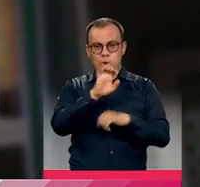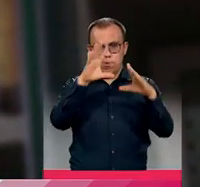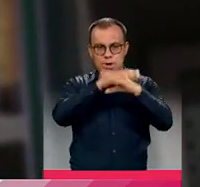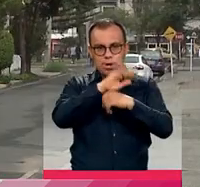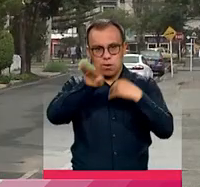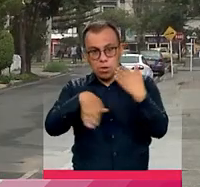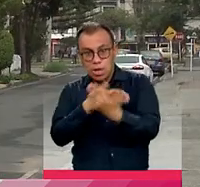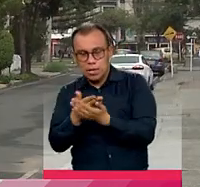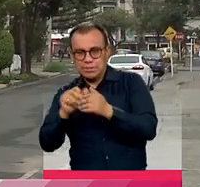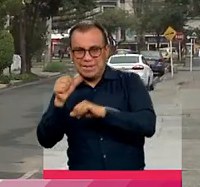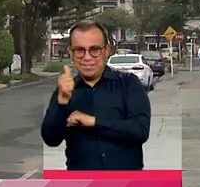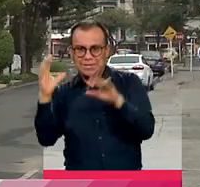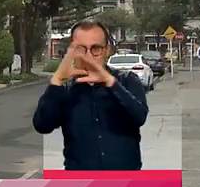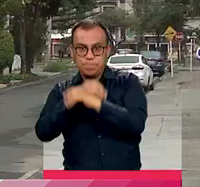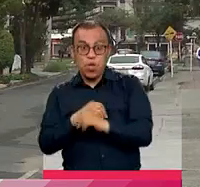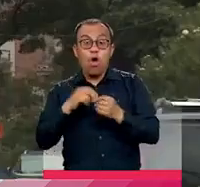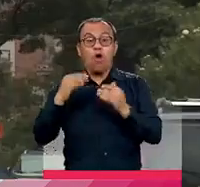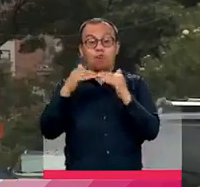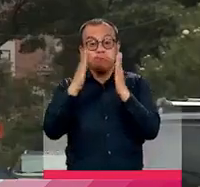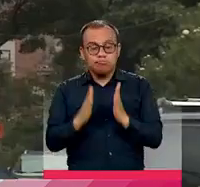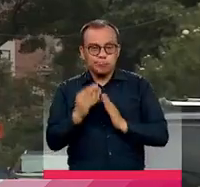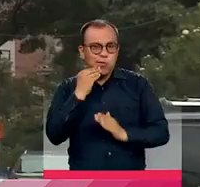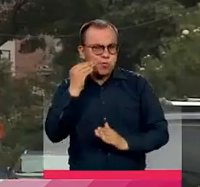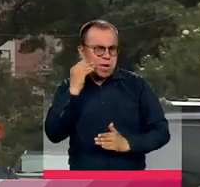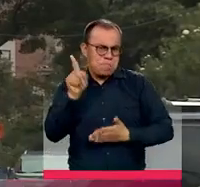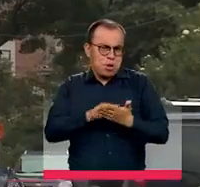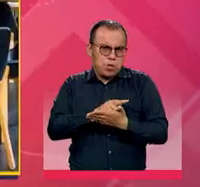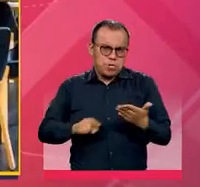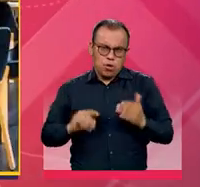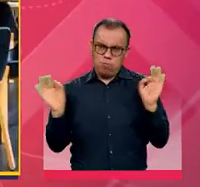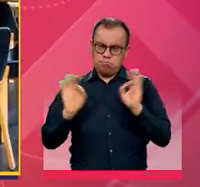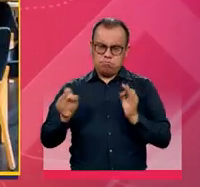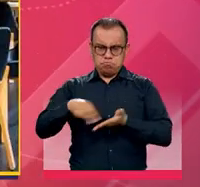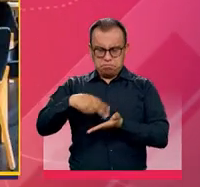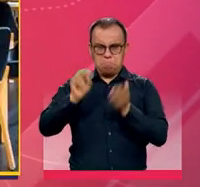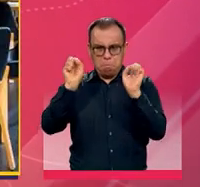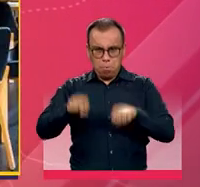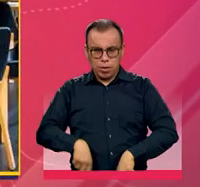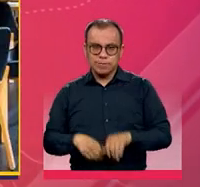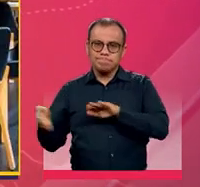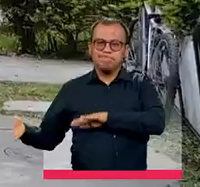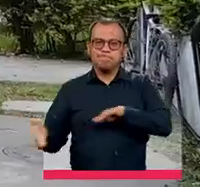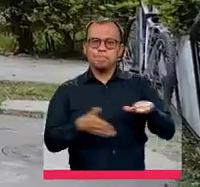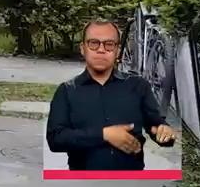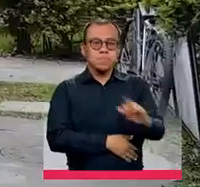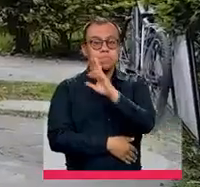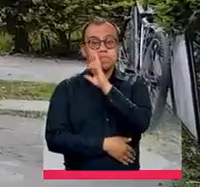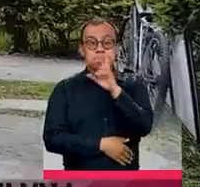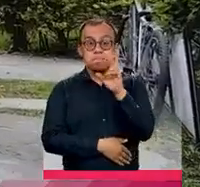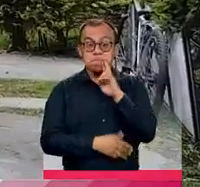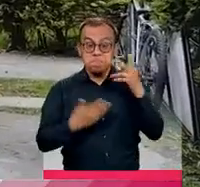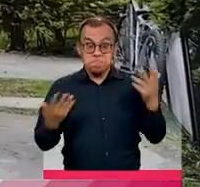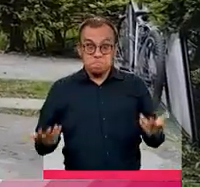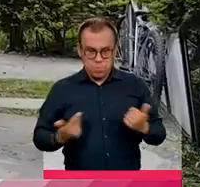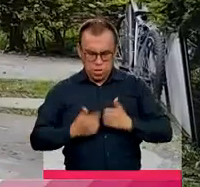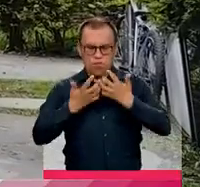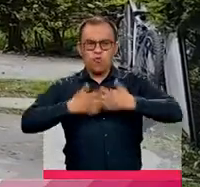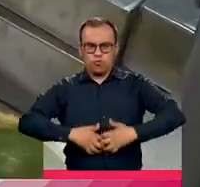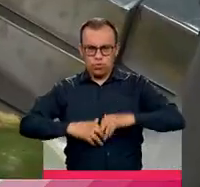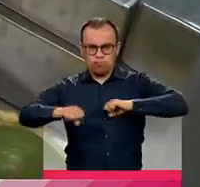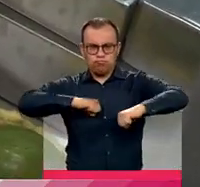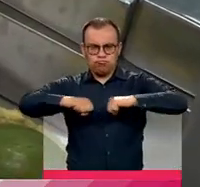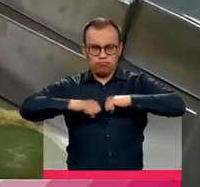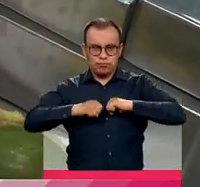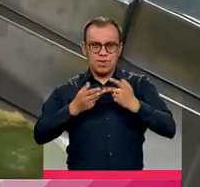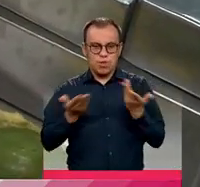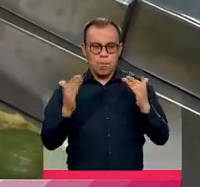de la mañana. Las reuniones o fiestas en los hogares no están prohibidas. Los restaurantes Los restaurantes están funcionando con el servicio